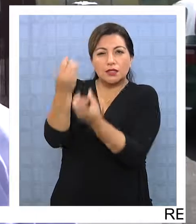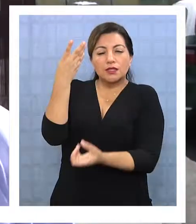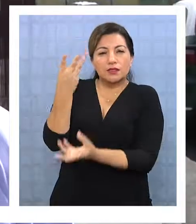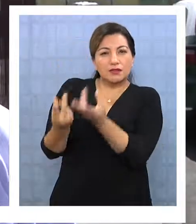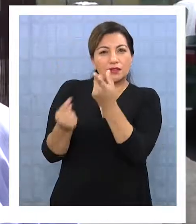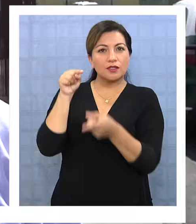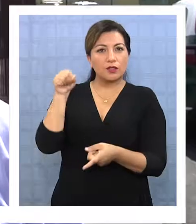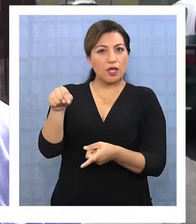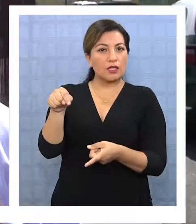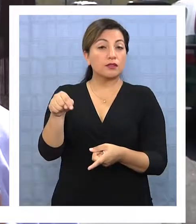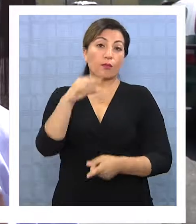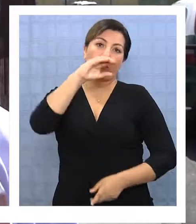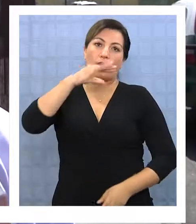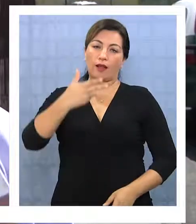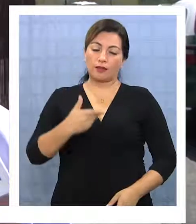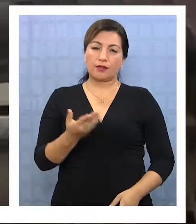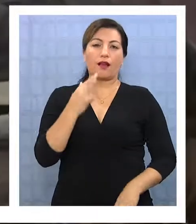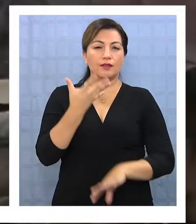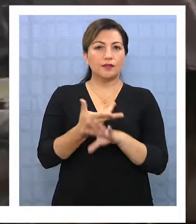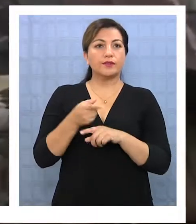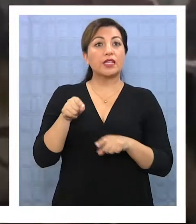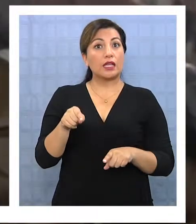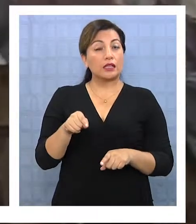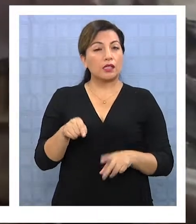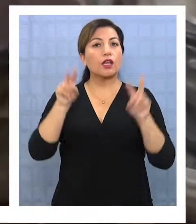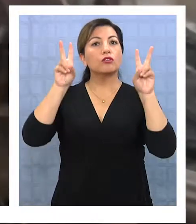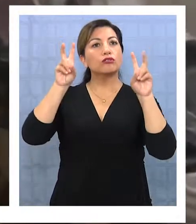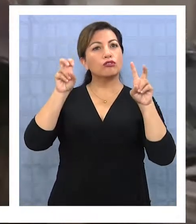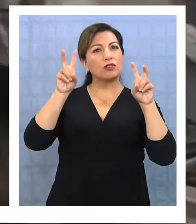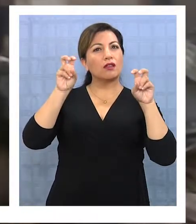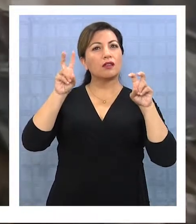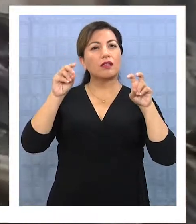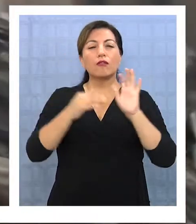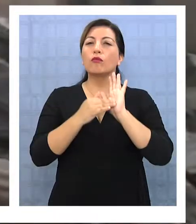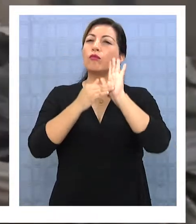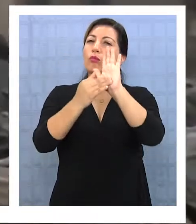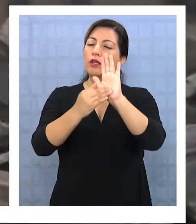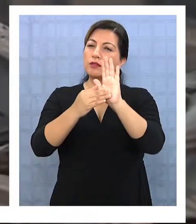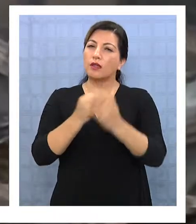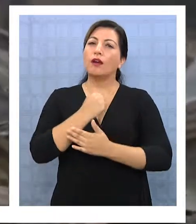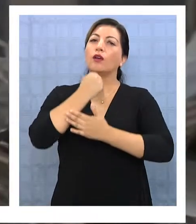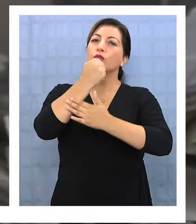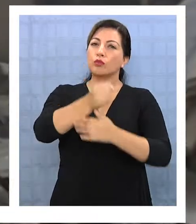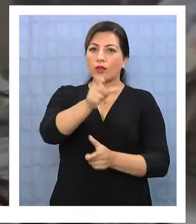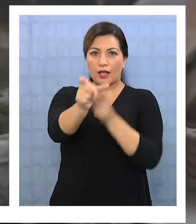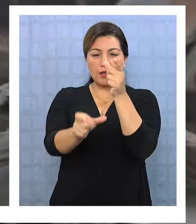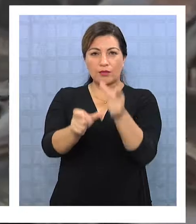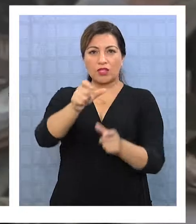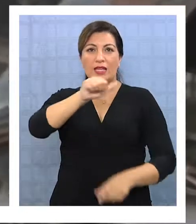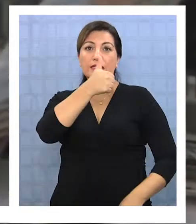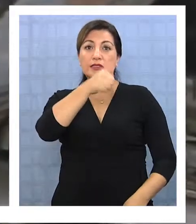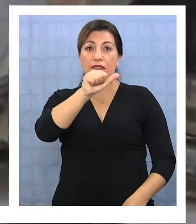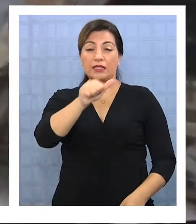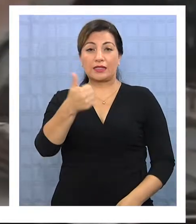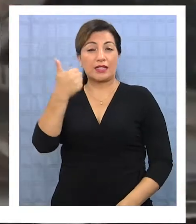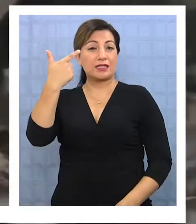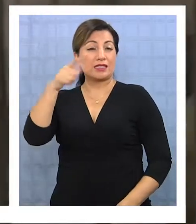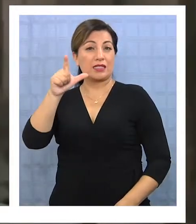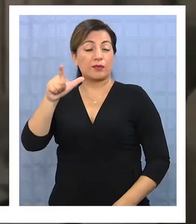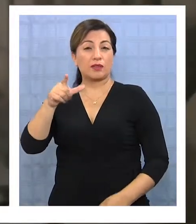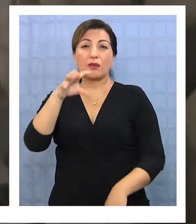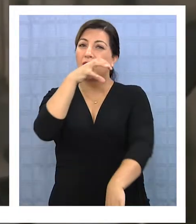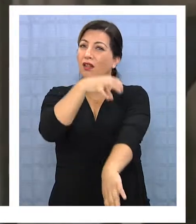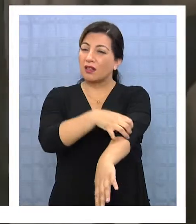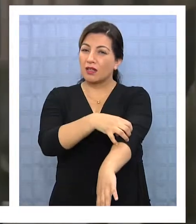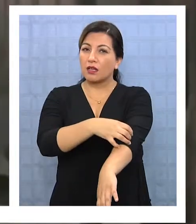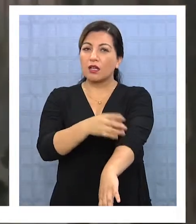inmenos incendios forestales, por la característica de esta máquina. Y en relación a las distintas muestras de solidaridad y ayuda a los damnificados de la sexta y séptima región, desde